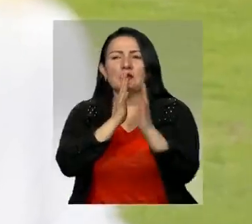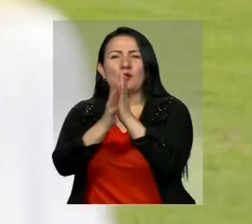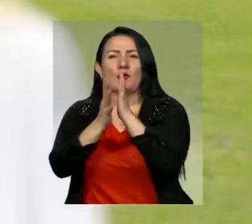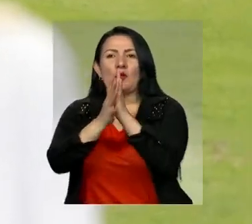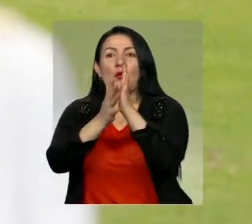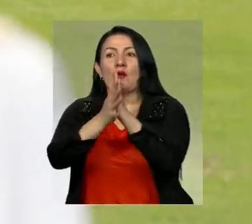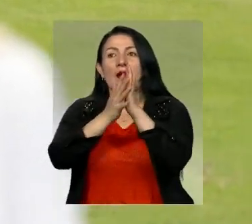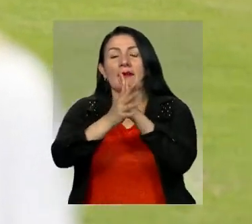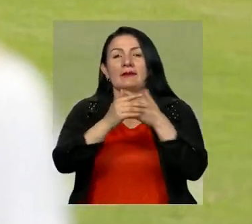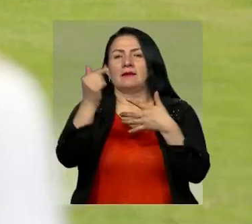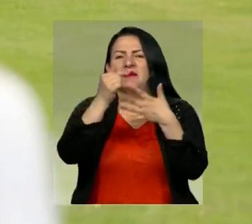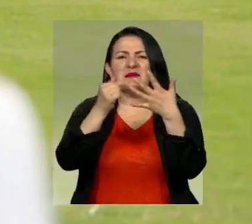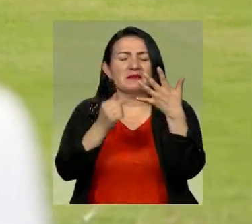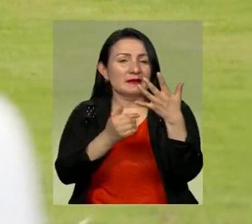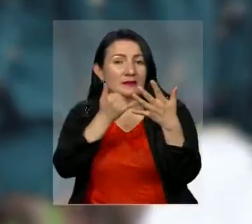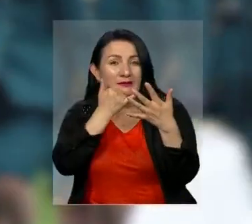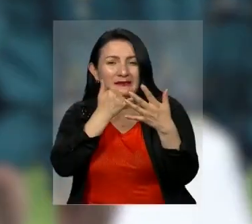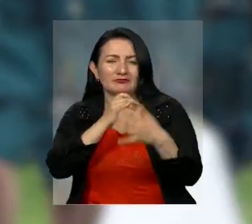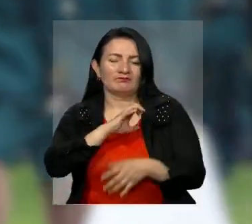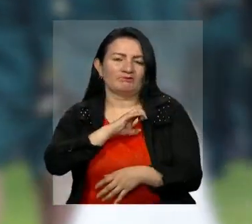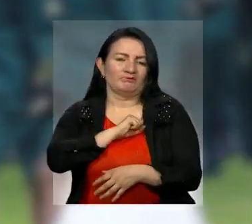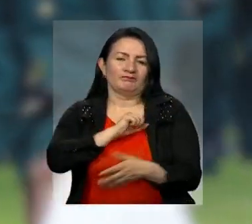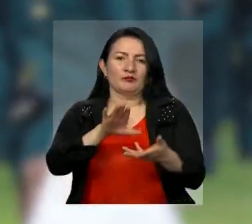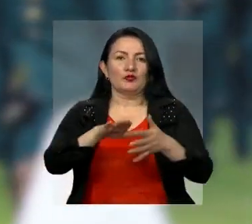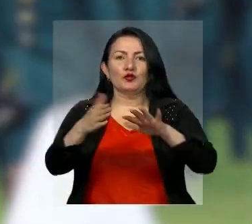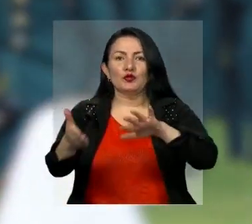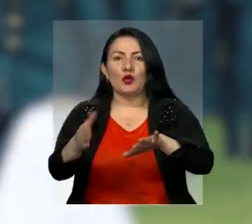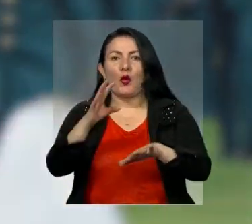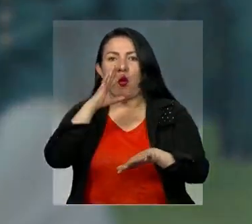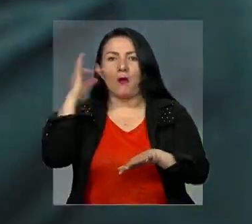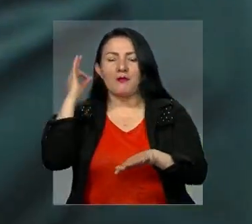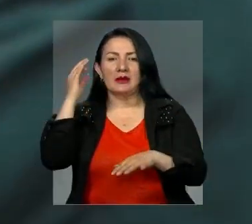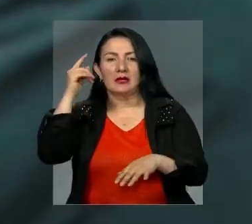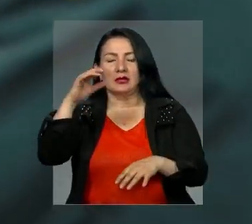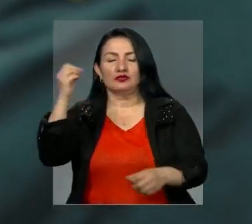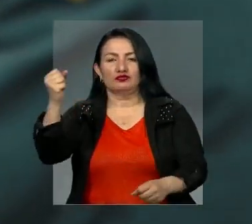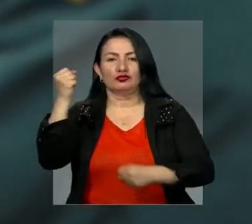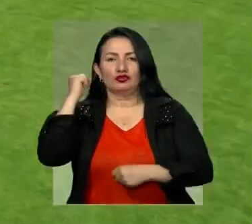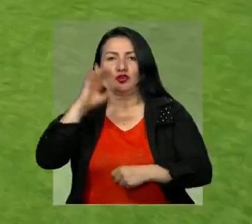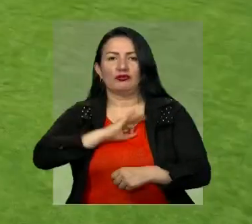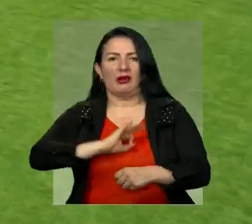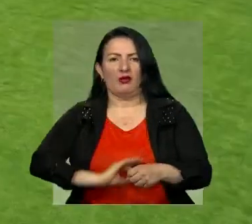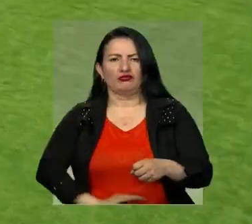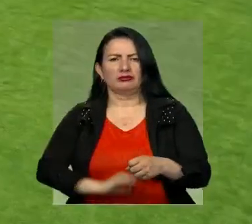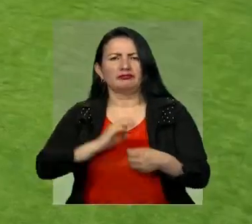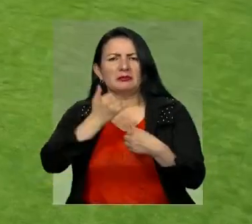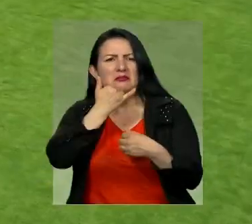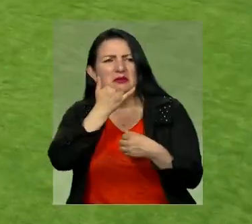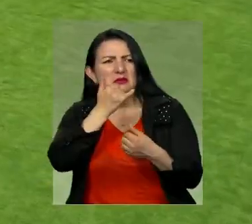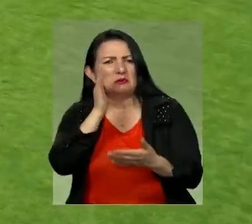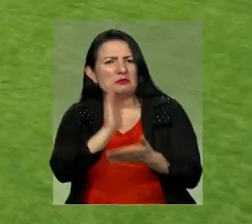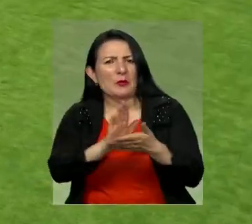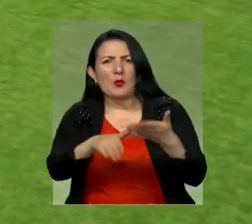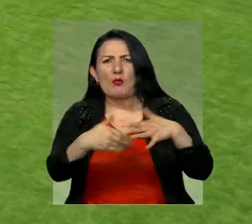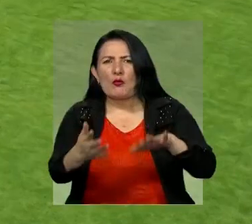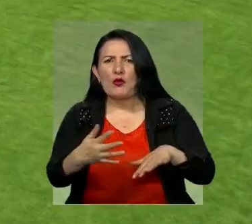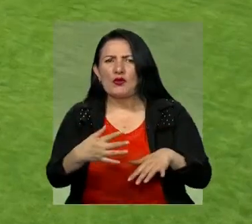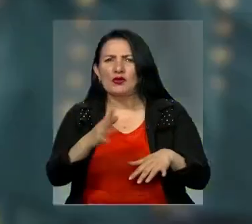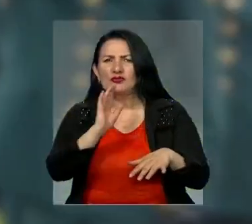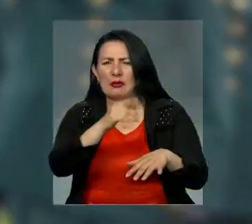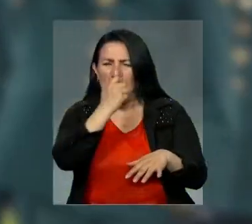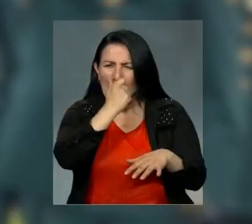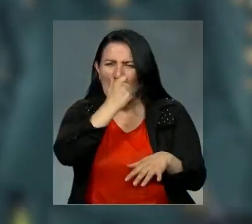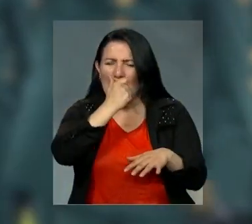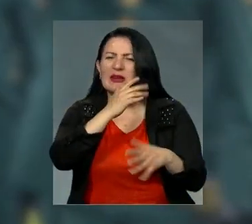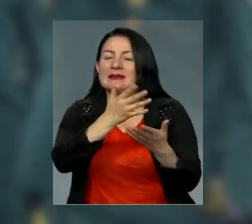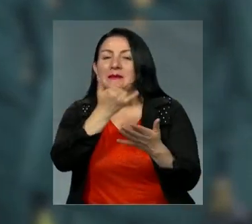ellos indicaron y lamentaron este fallecimiento anunciando que se iniciaron las investigaciones para determinar las causas exactas de su